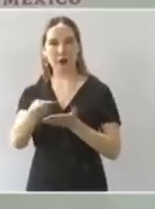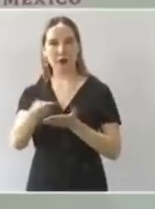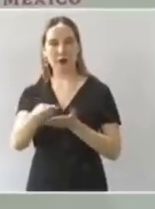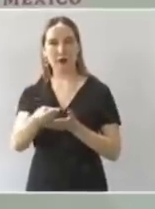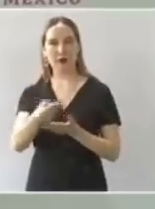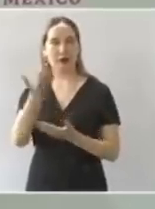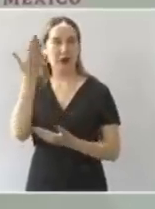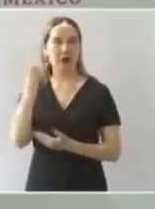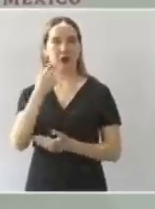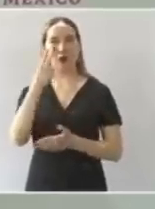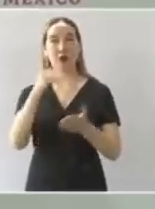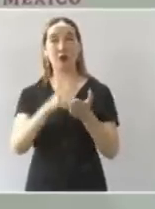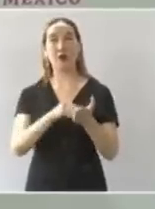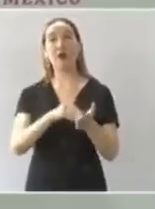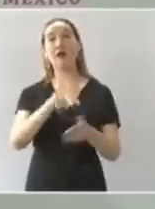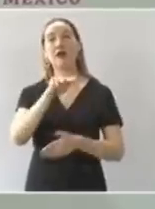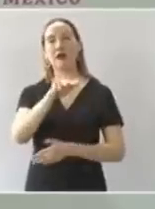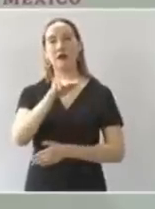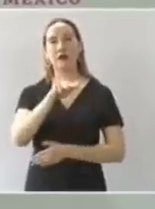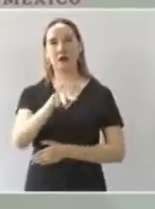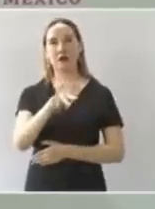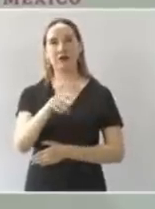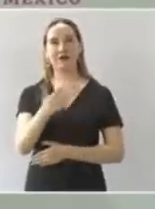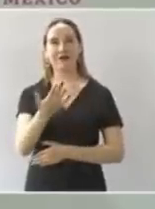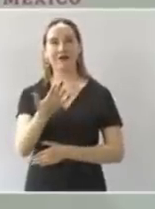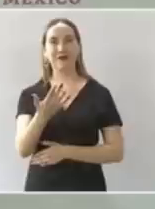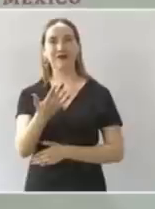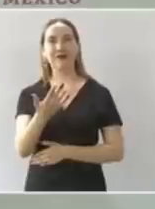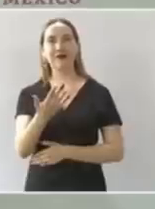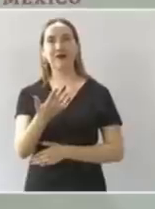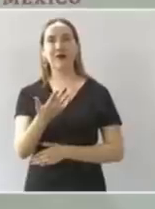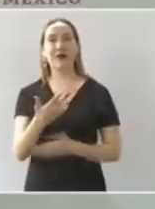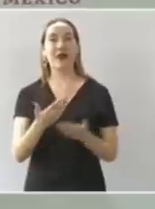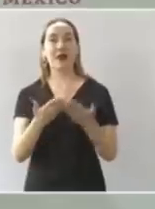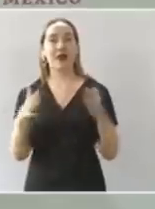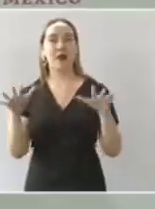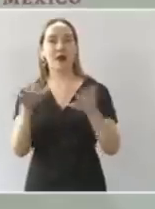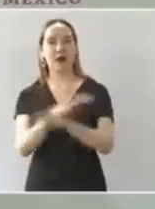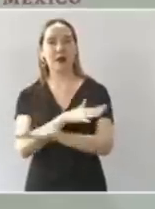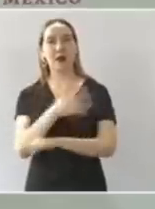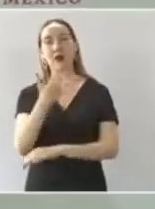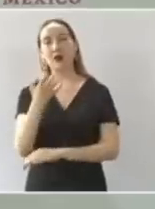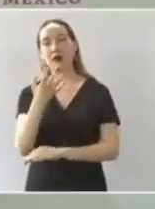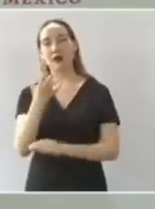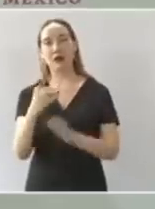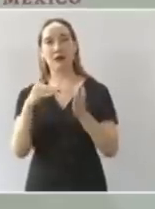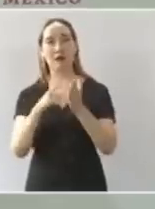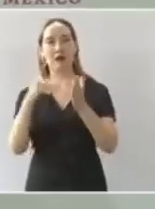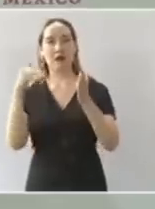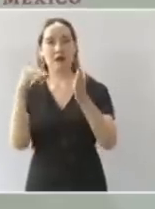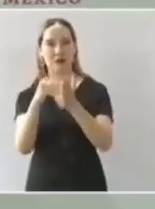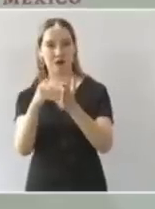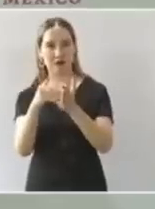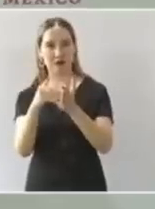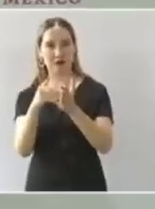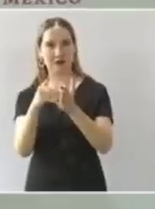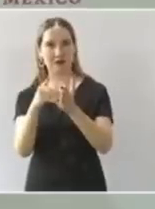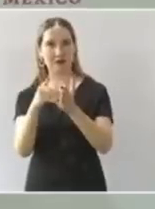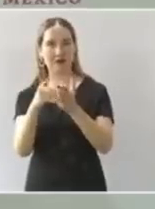el año pasado ya fue 500 millones de 3.600 a 500